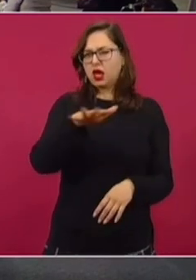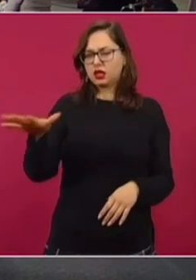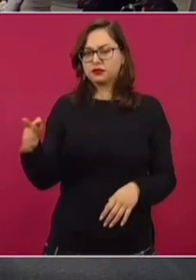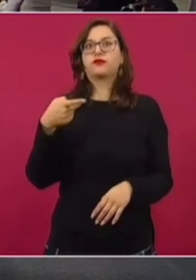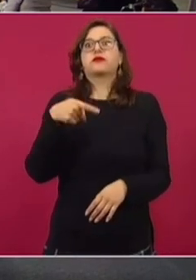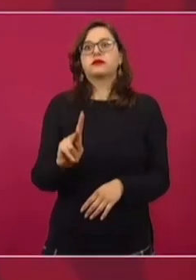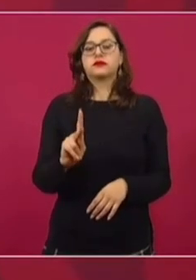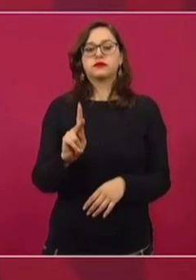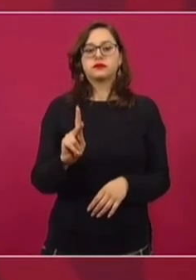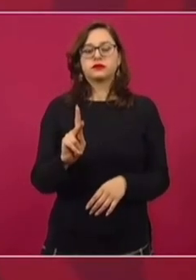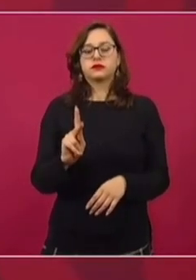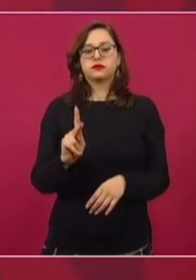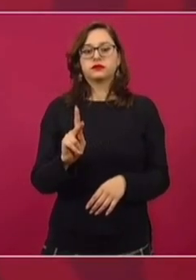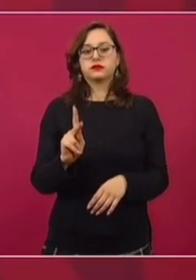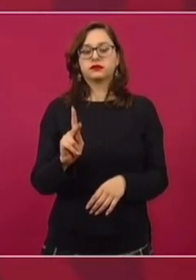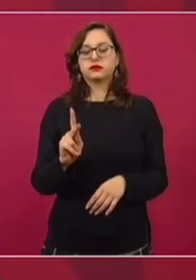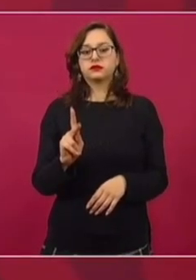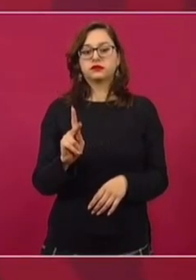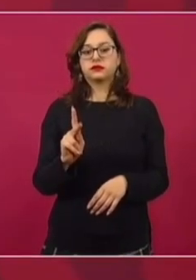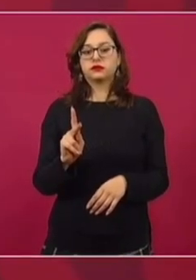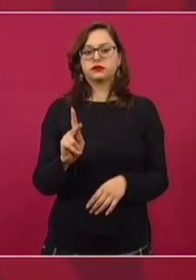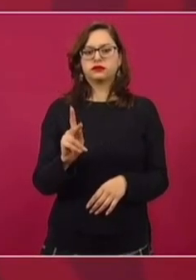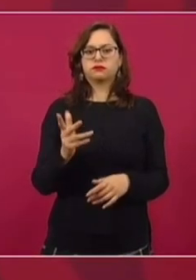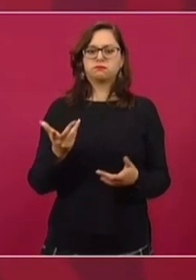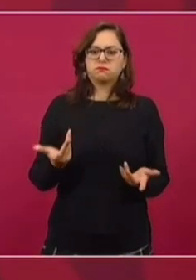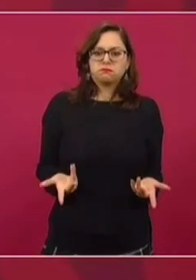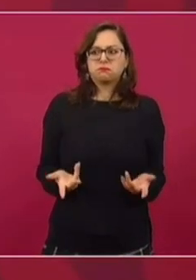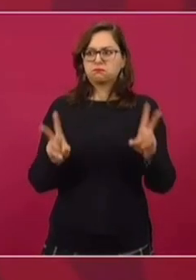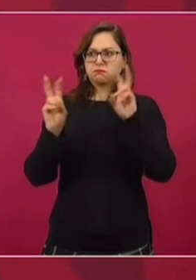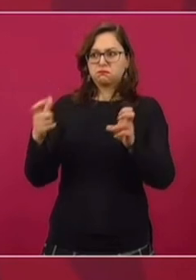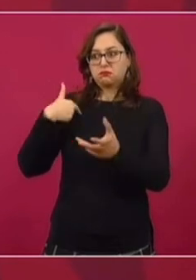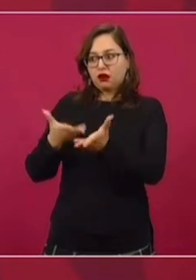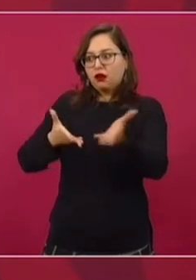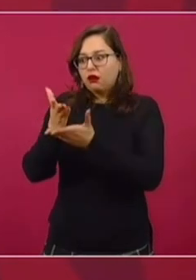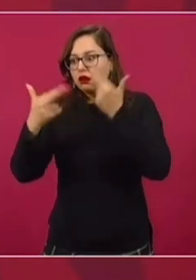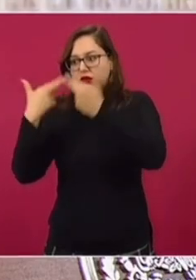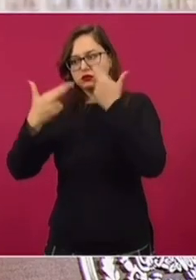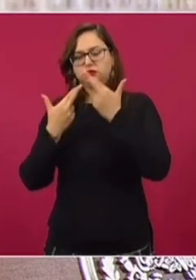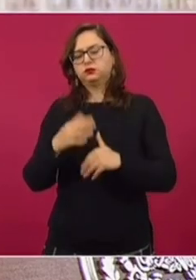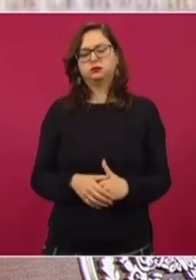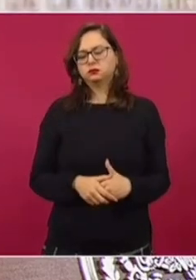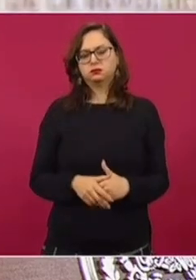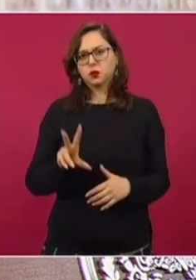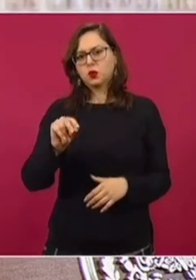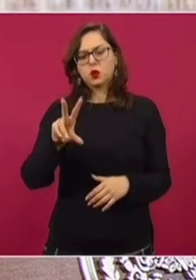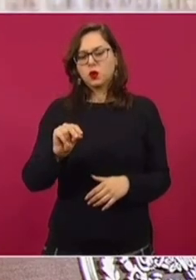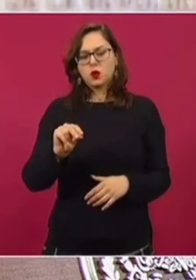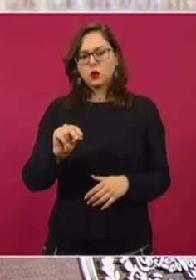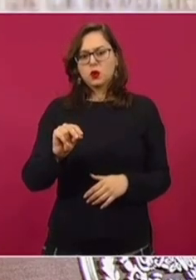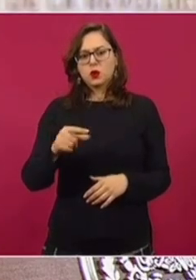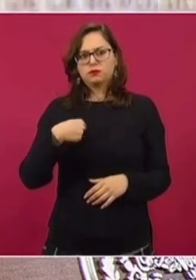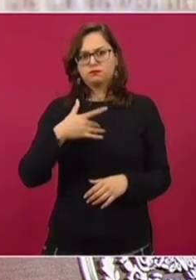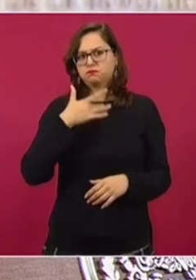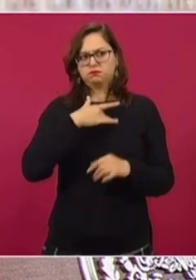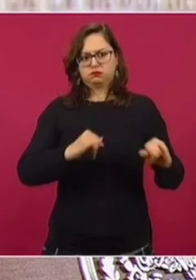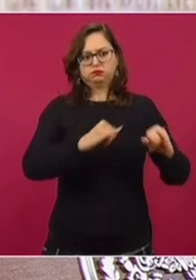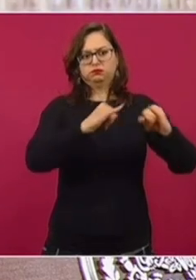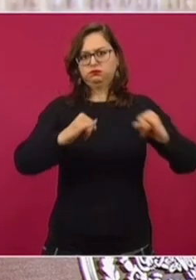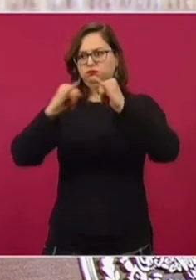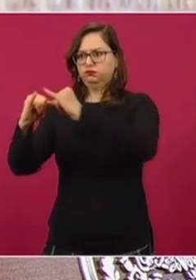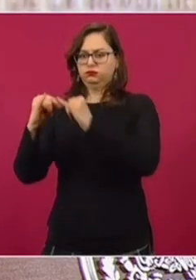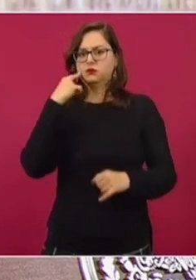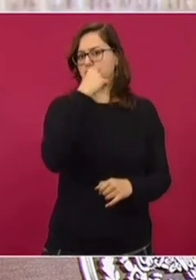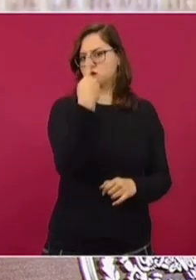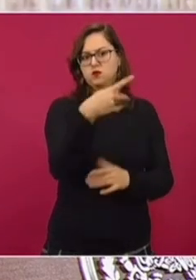meto en estos asuntos, o sea, no. Creo que cada instancia tiene que ser